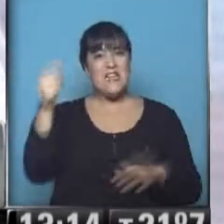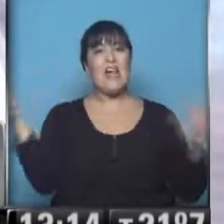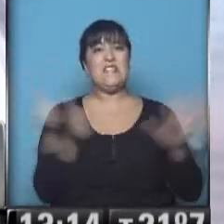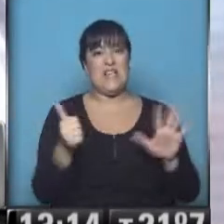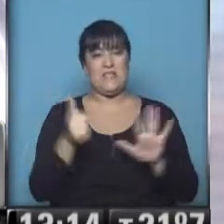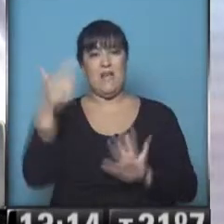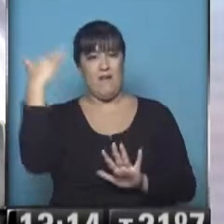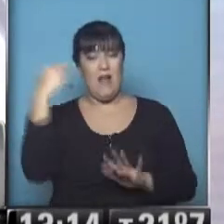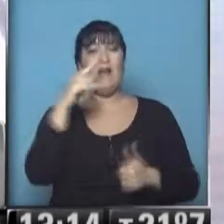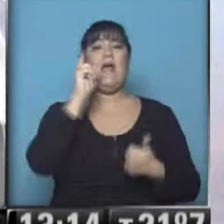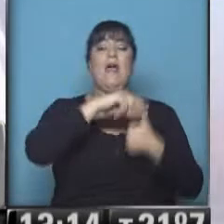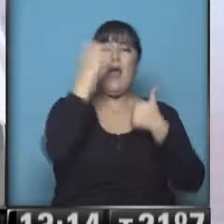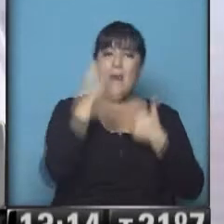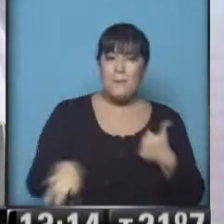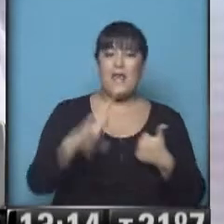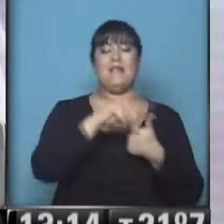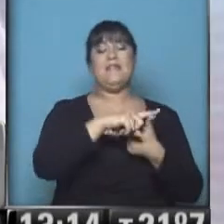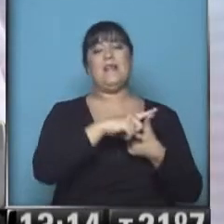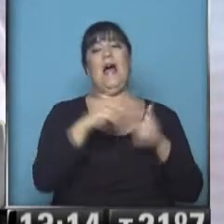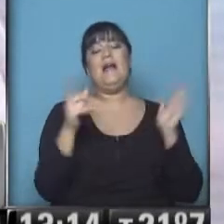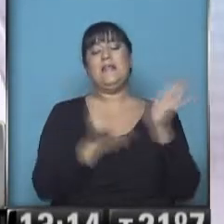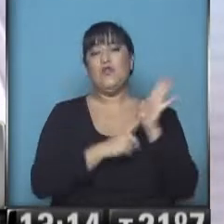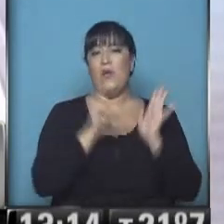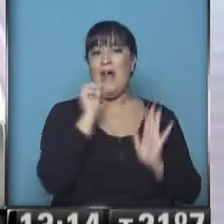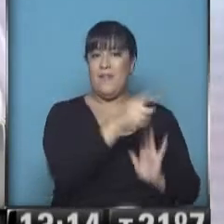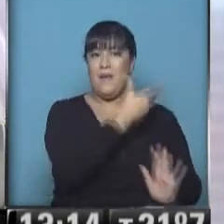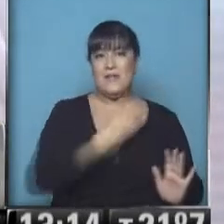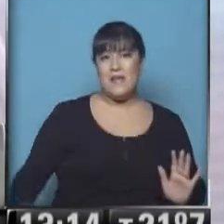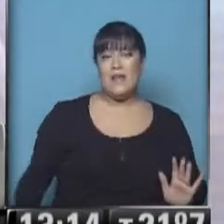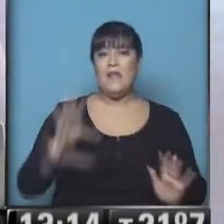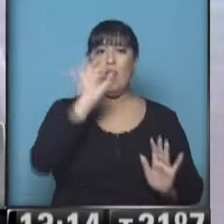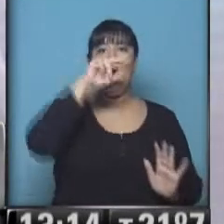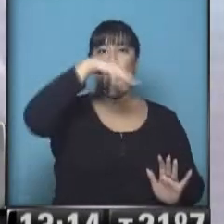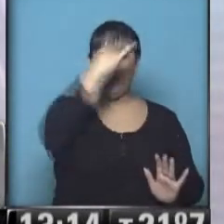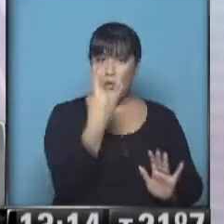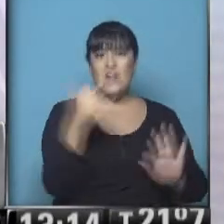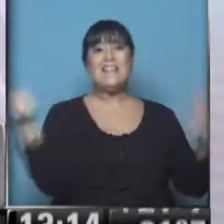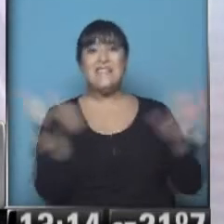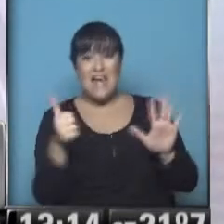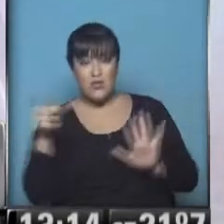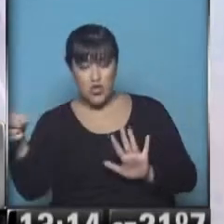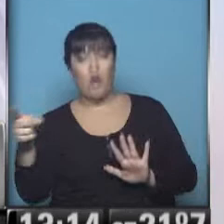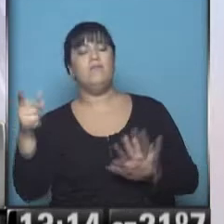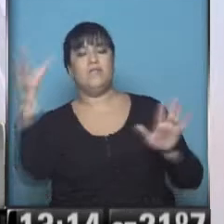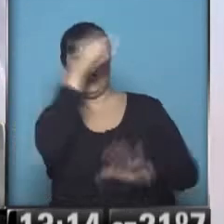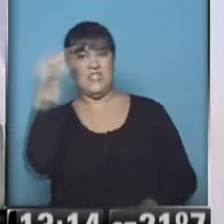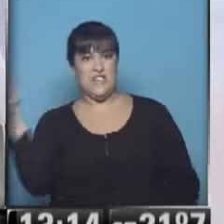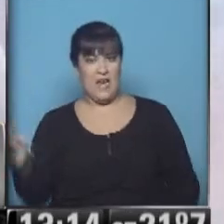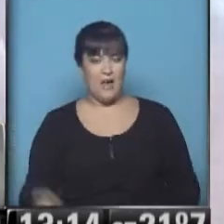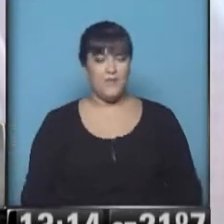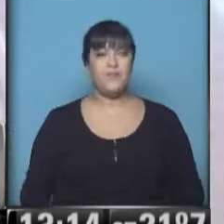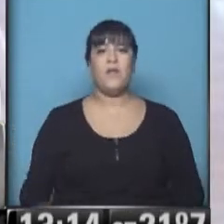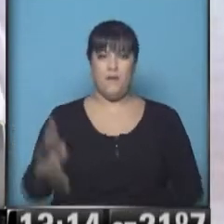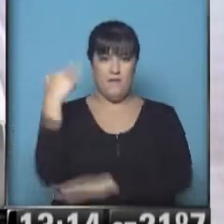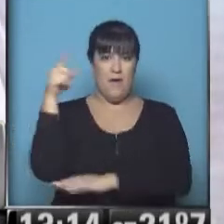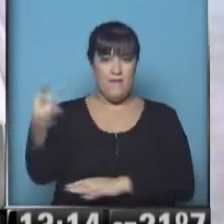empieza Ban Ki-moon y el sexto presidente es Cristina Fernández de Kirchner, va a ser la que va a hablar,